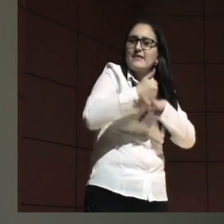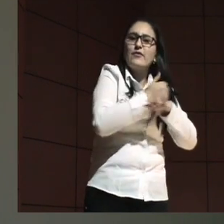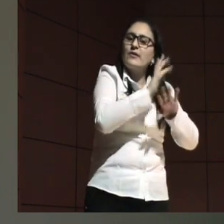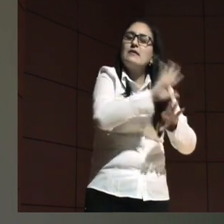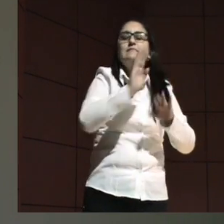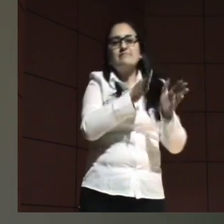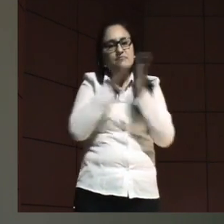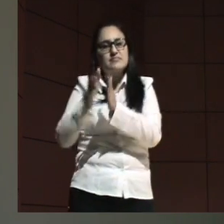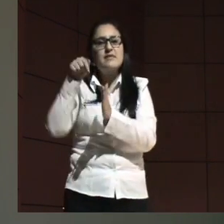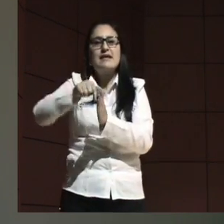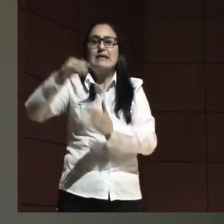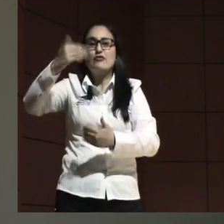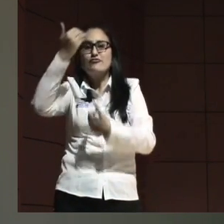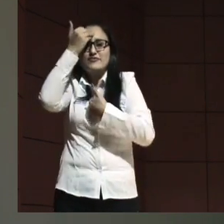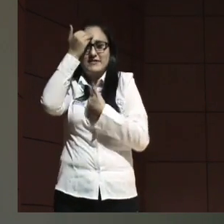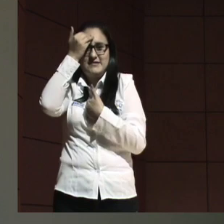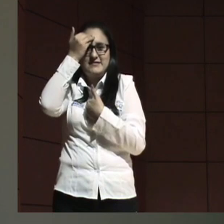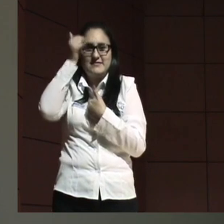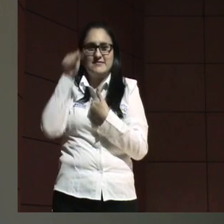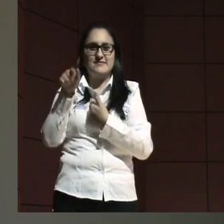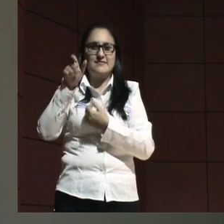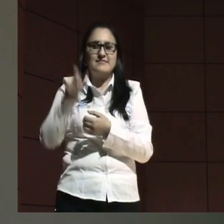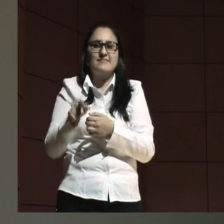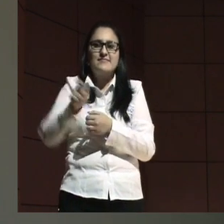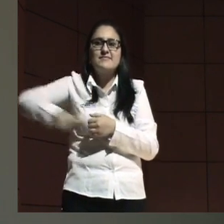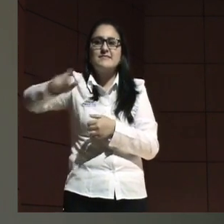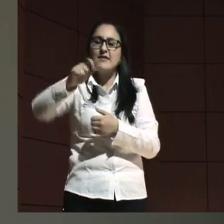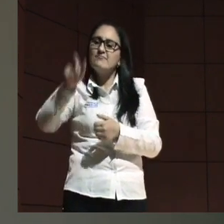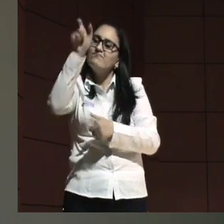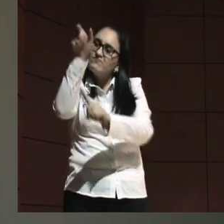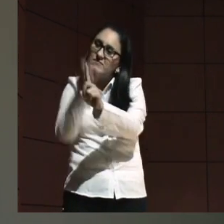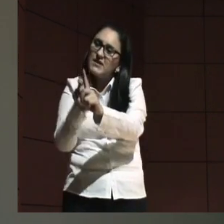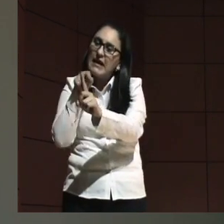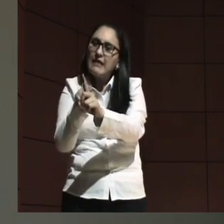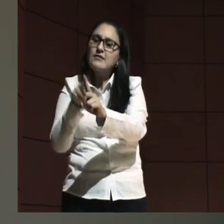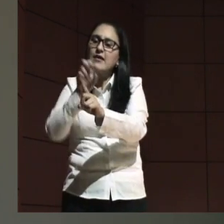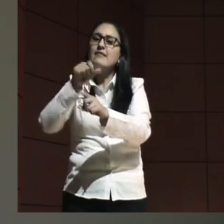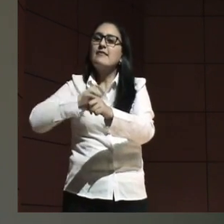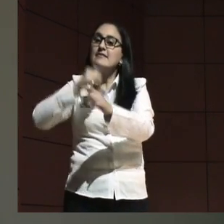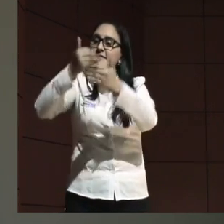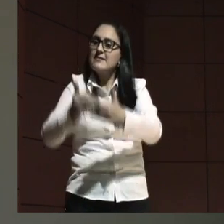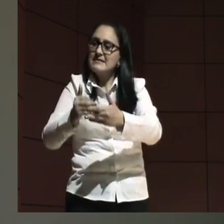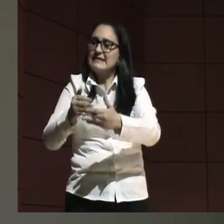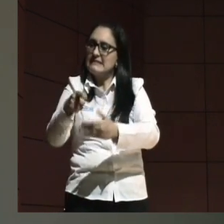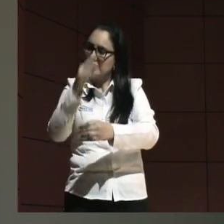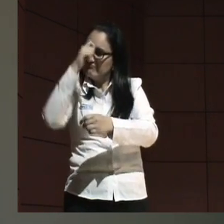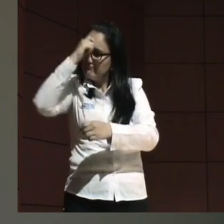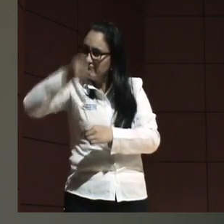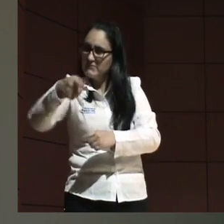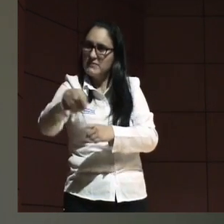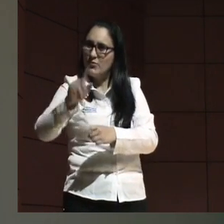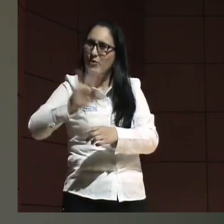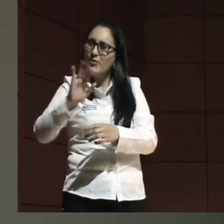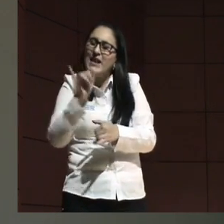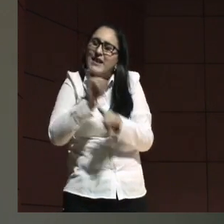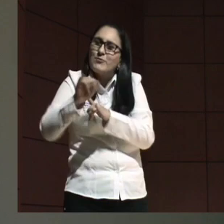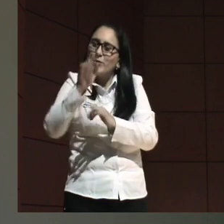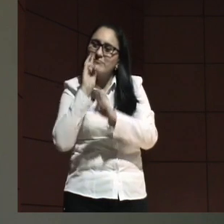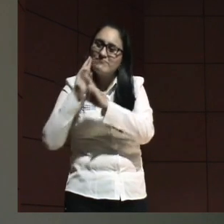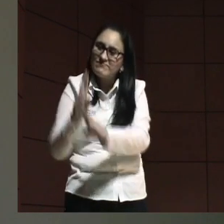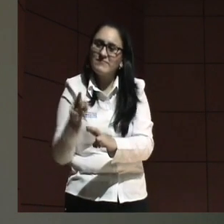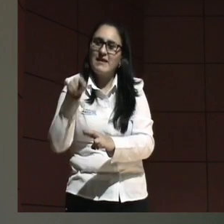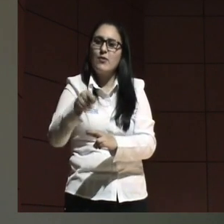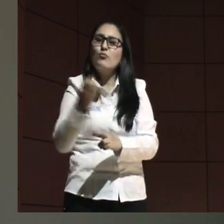la concientización de la otredad en el sujeto que tiene discapacidad porque resulta que